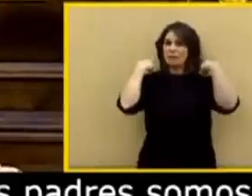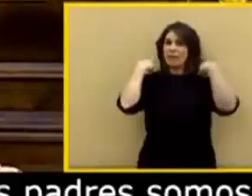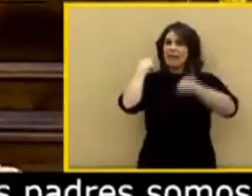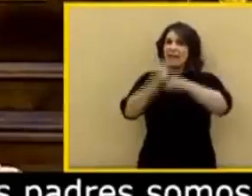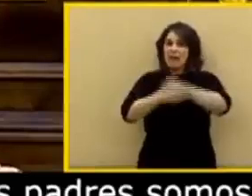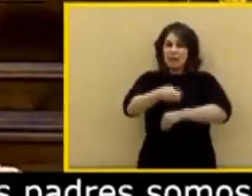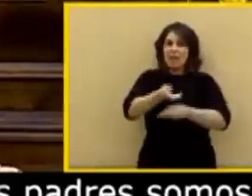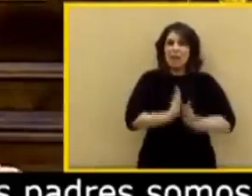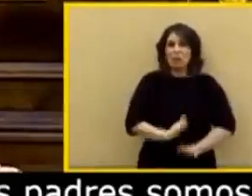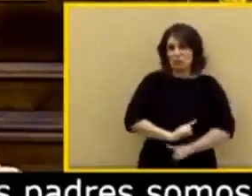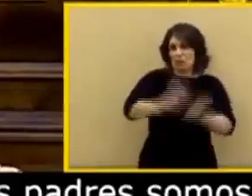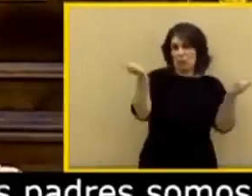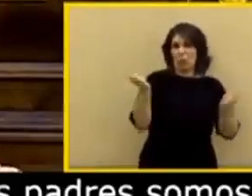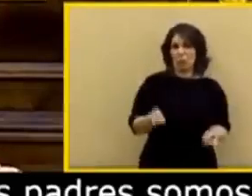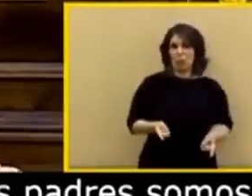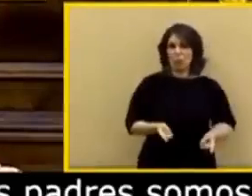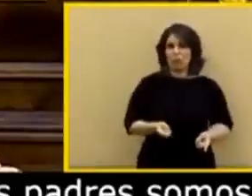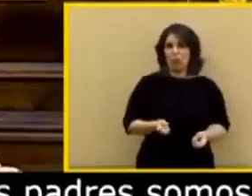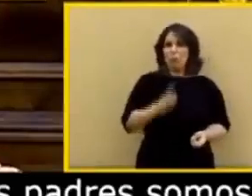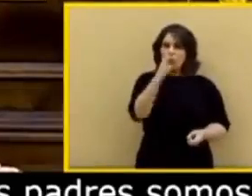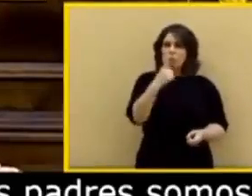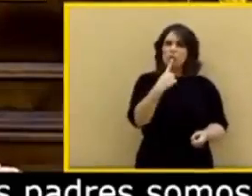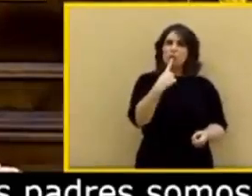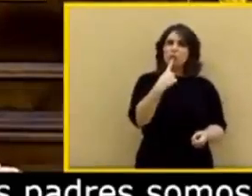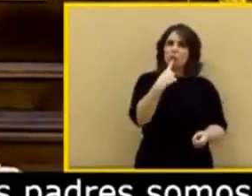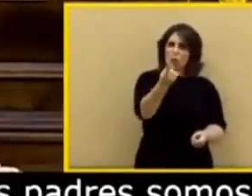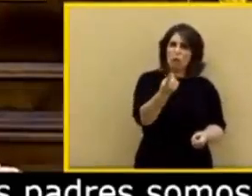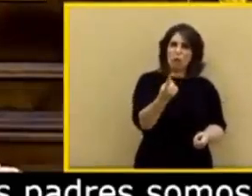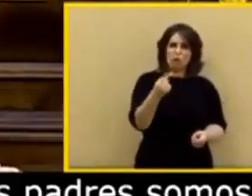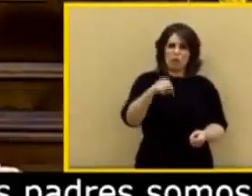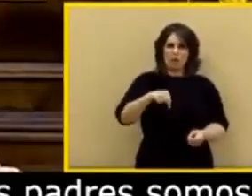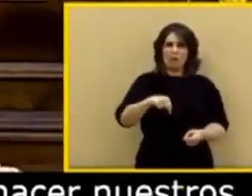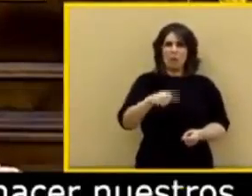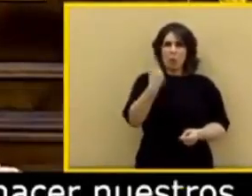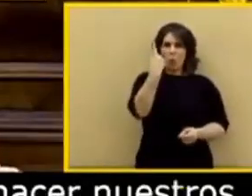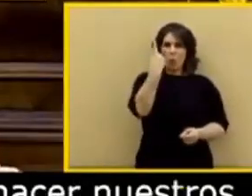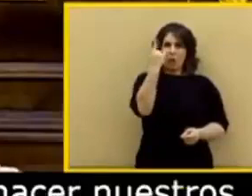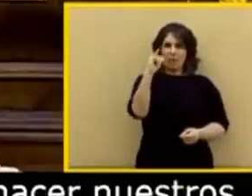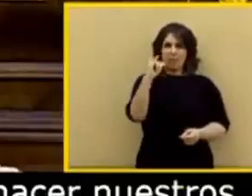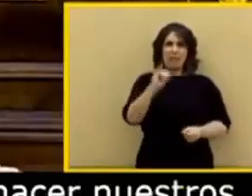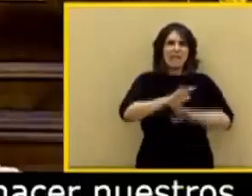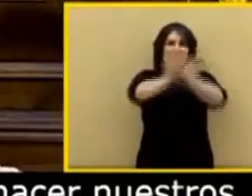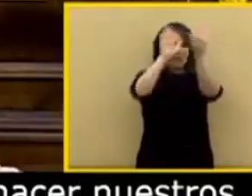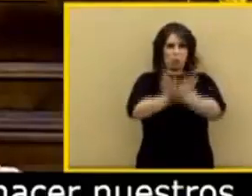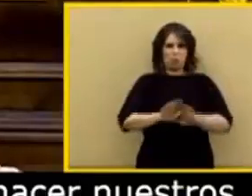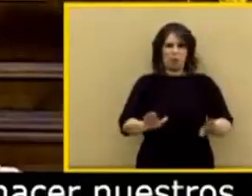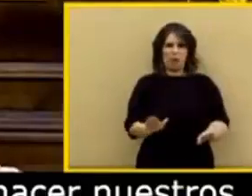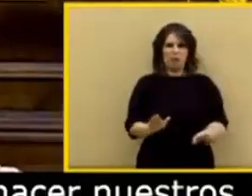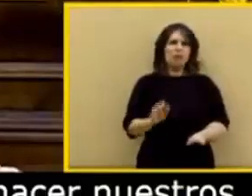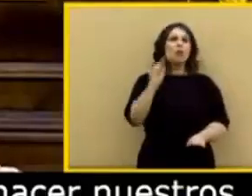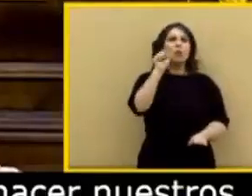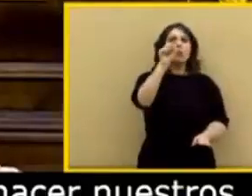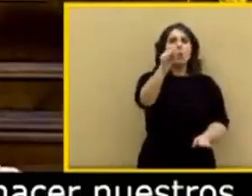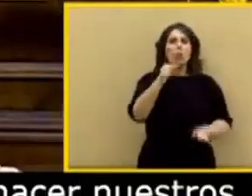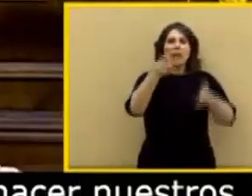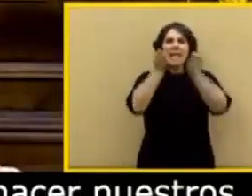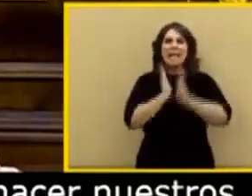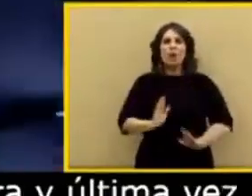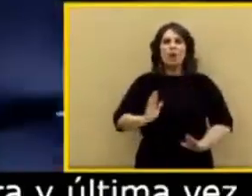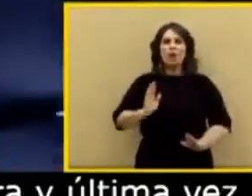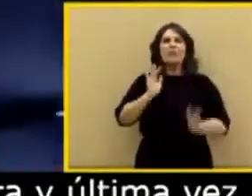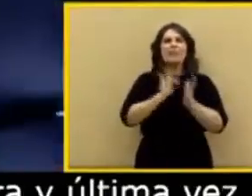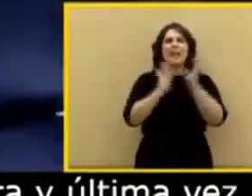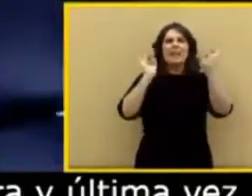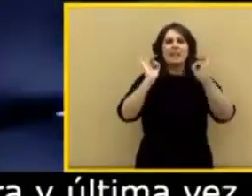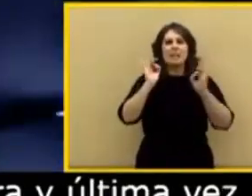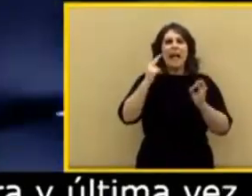Por eso se lo voy a decir por primera y última vez, usted es el hijo de un terrorista. A esa